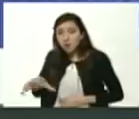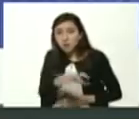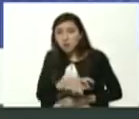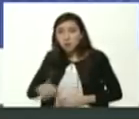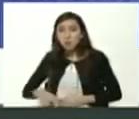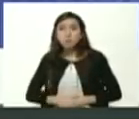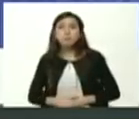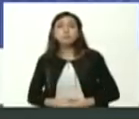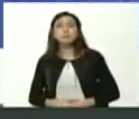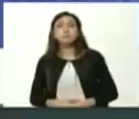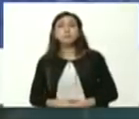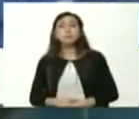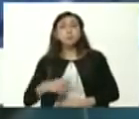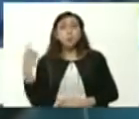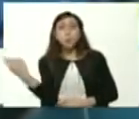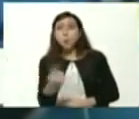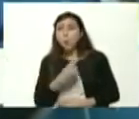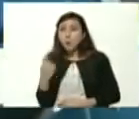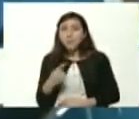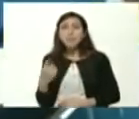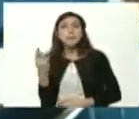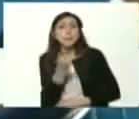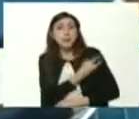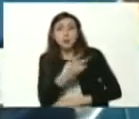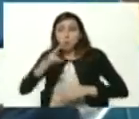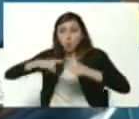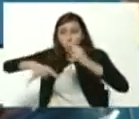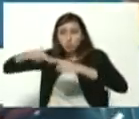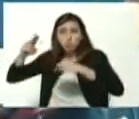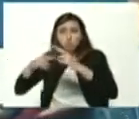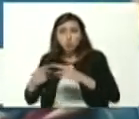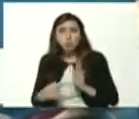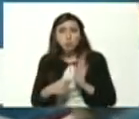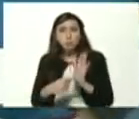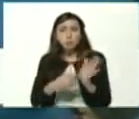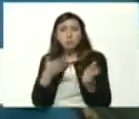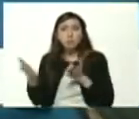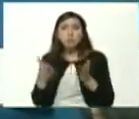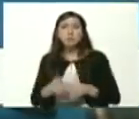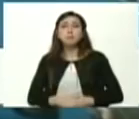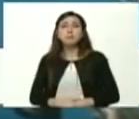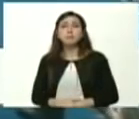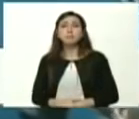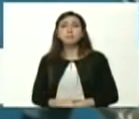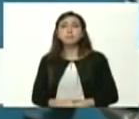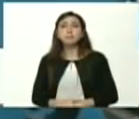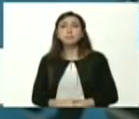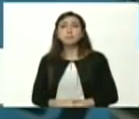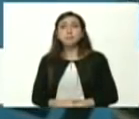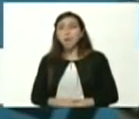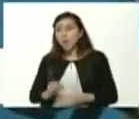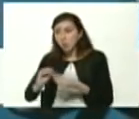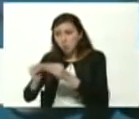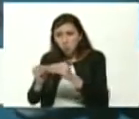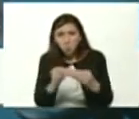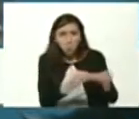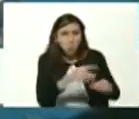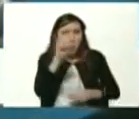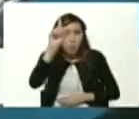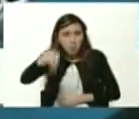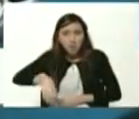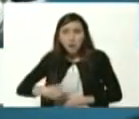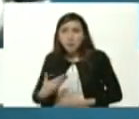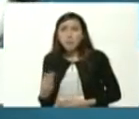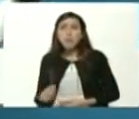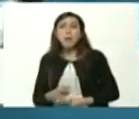solo para el sector universitario para las labores de mantenimiento de todo el sector